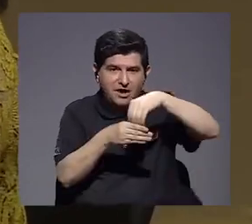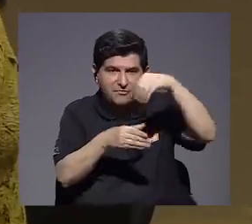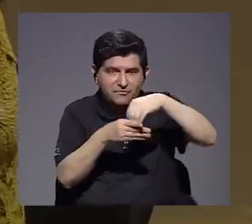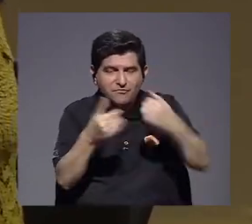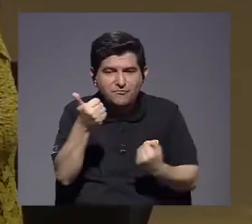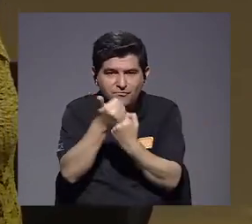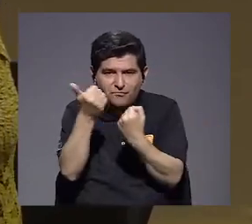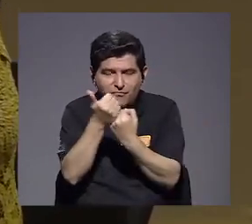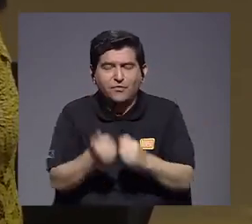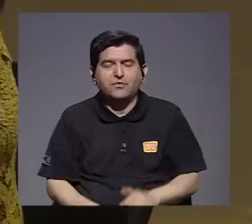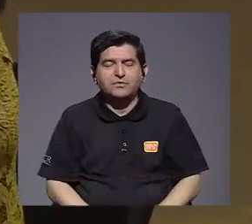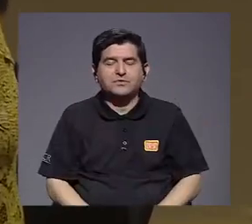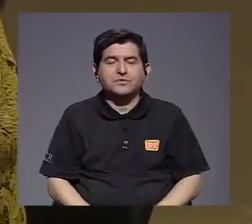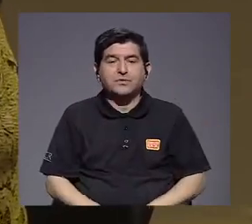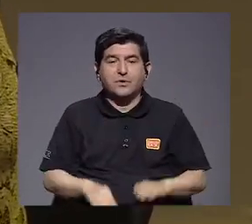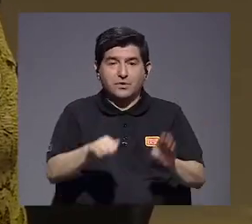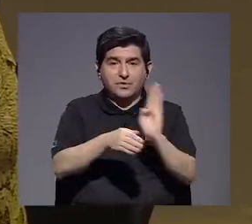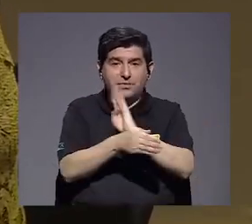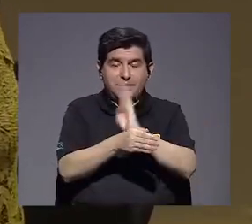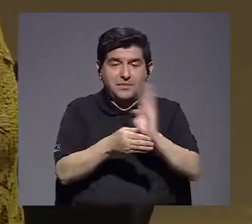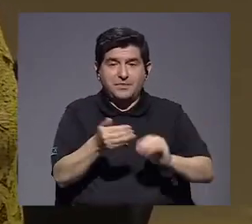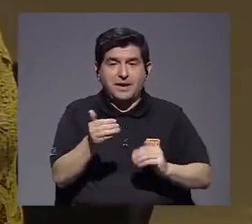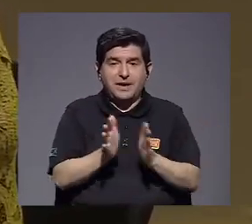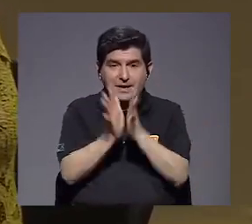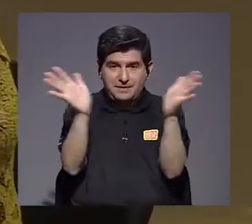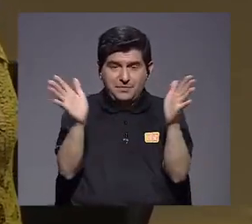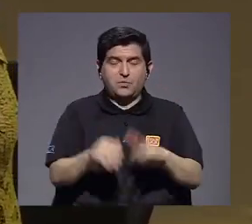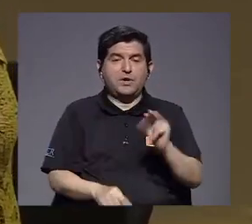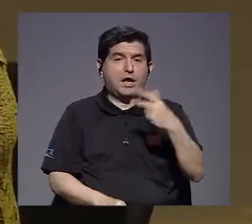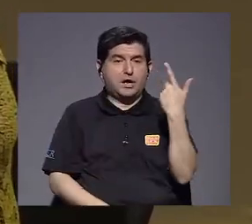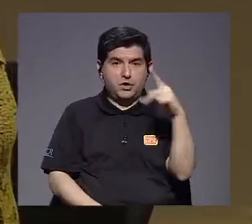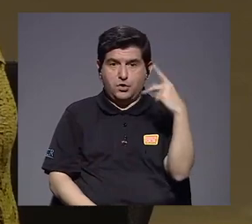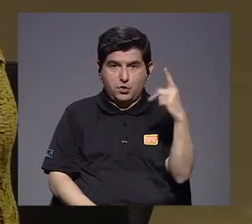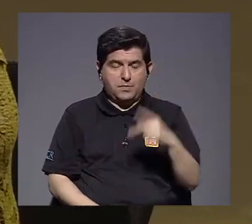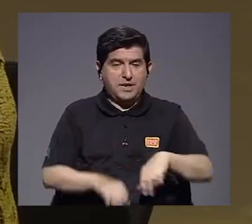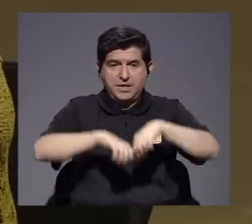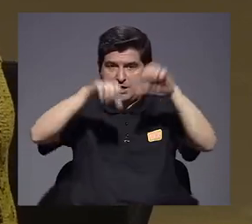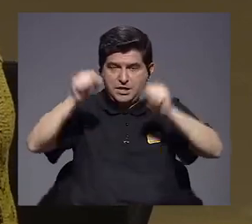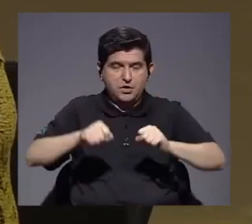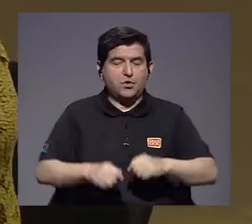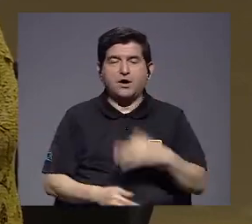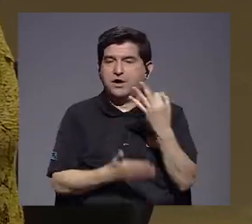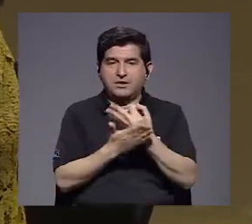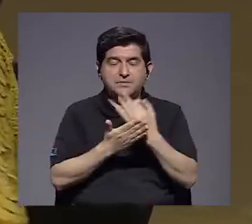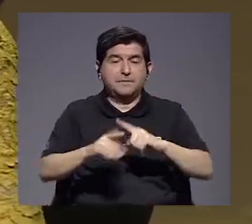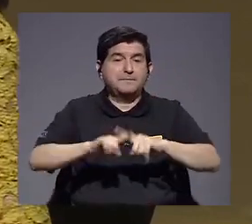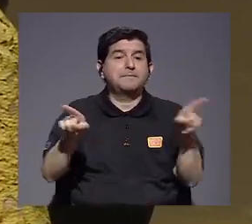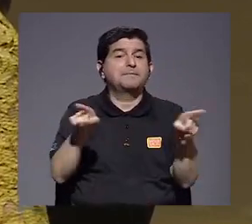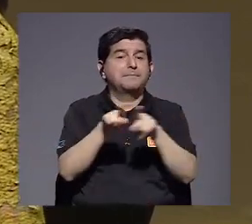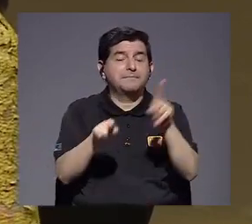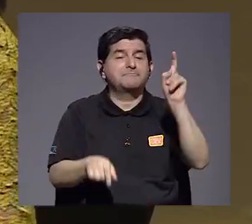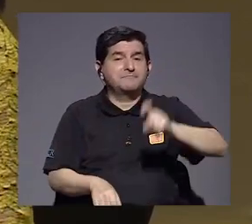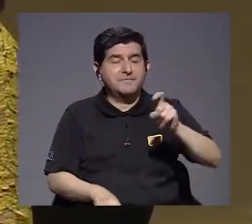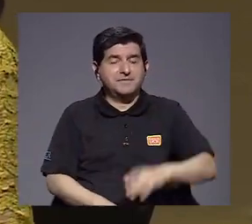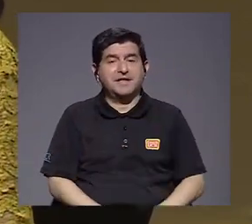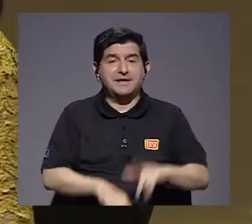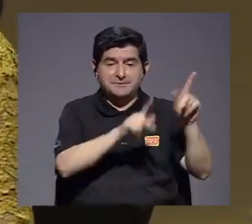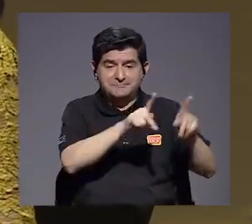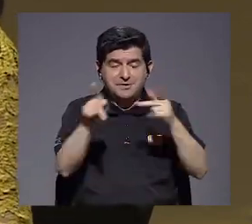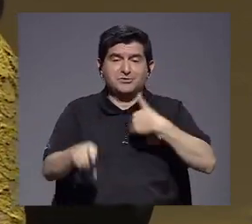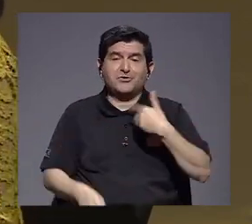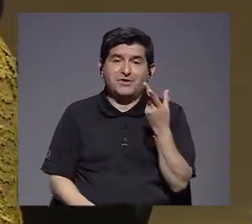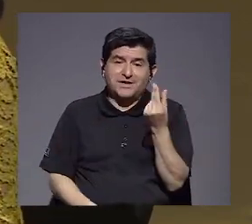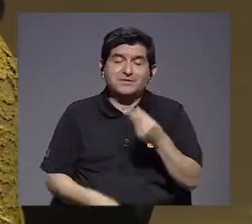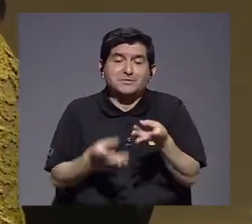que resguarda a la banca pública porque tampoco queremos causar un riesgo en el sistema financiero, pero también necesitamos que la gente